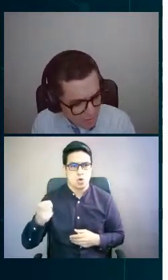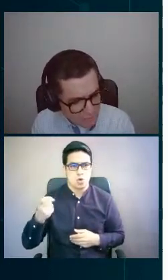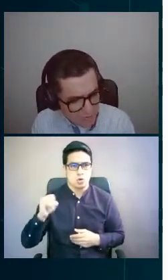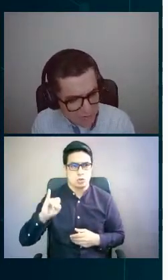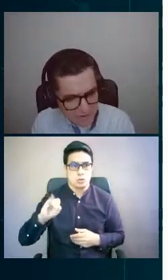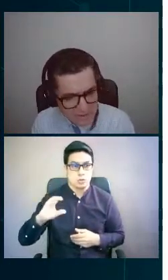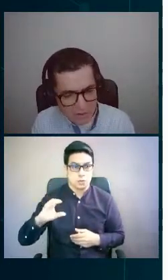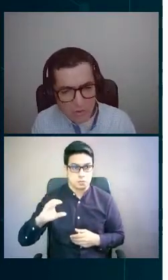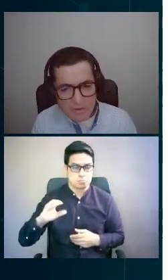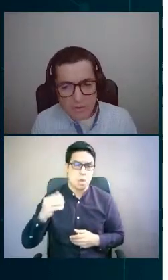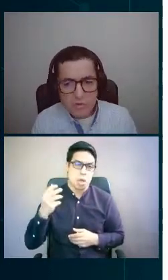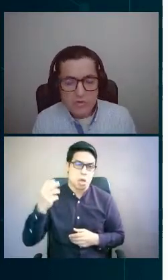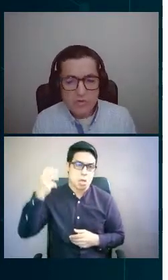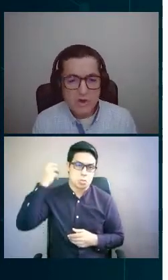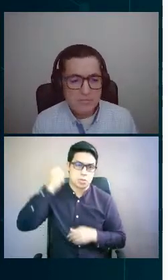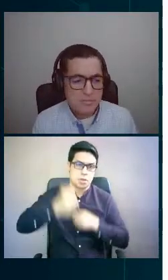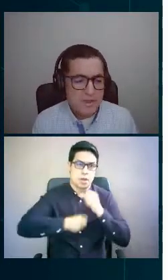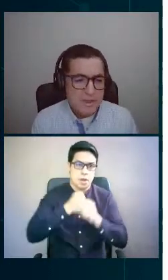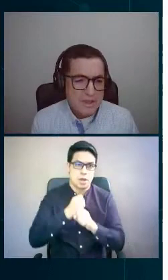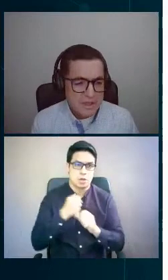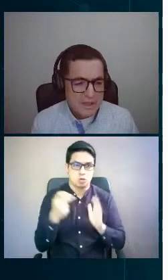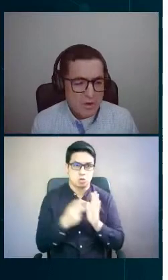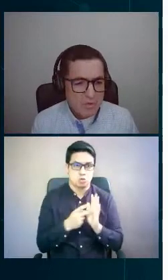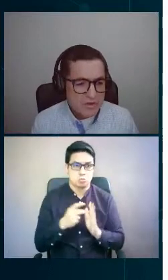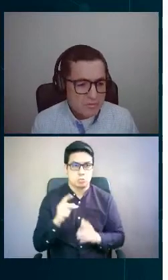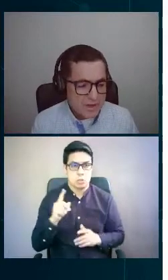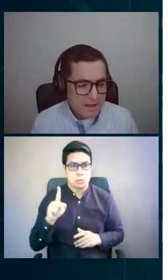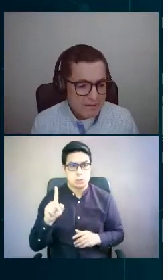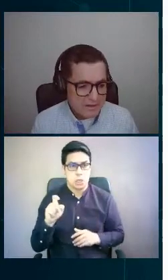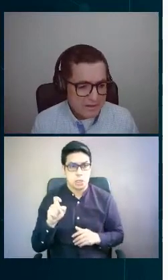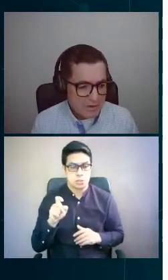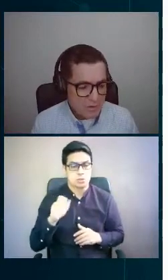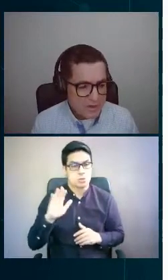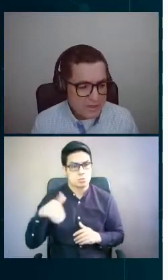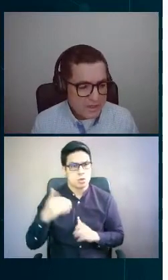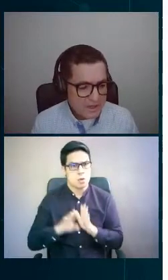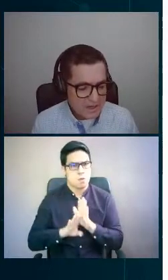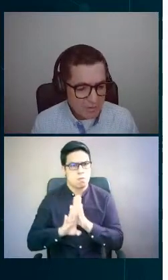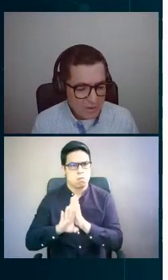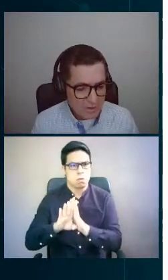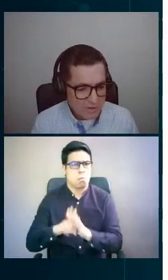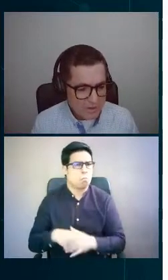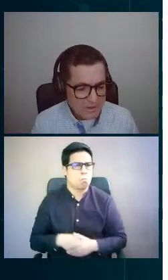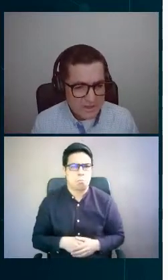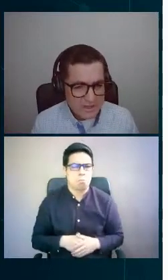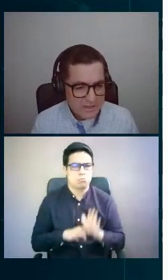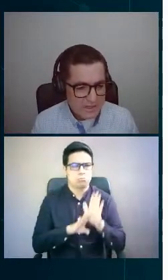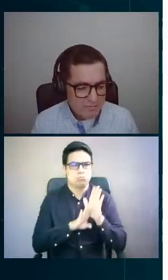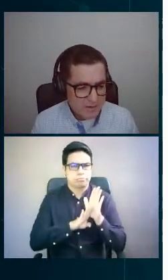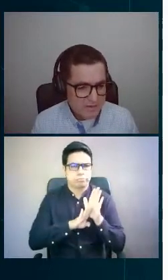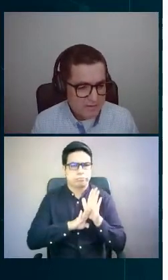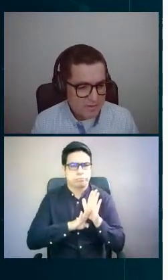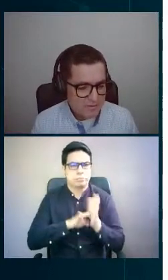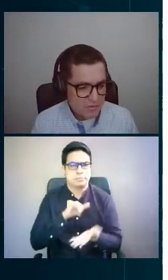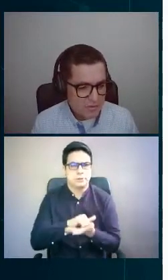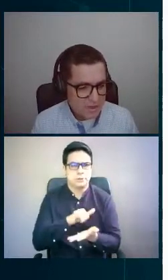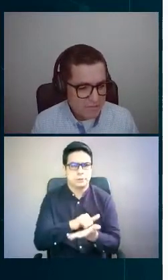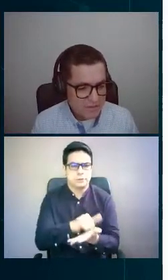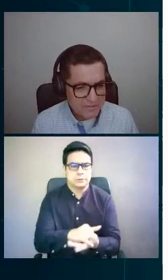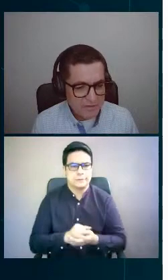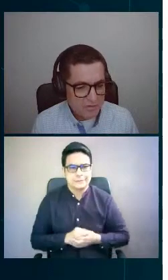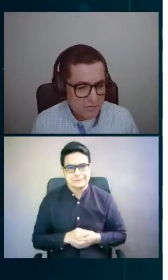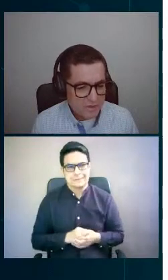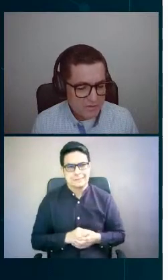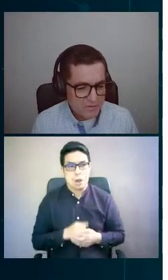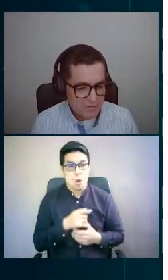opción que no evolucionó como se esperaba. Hoy día, QuadLogic tiene participación